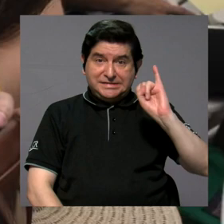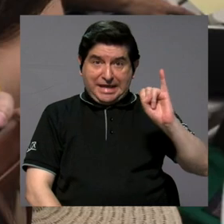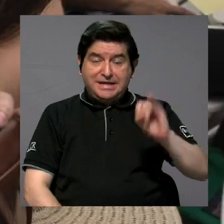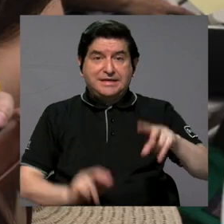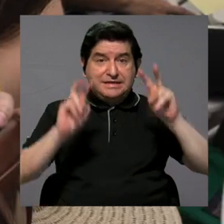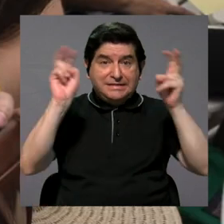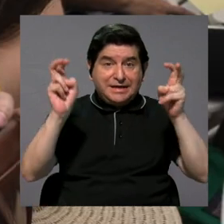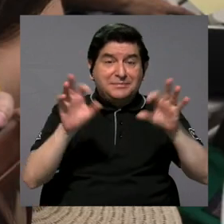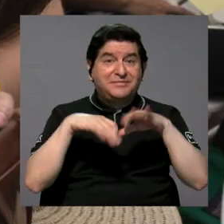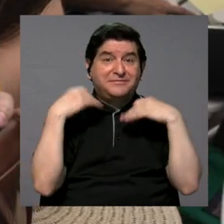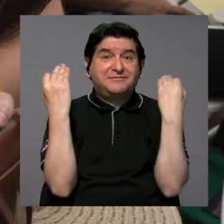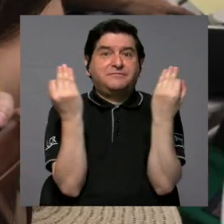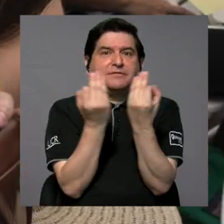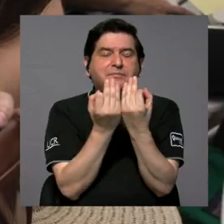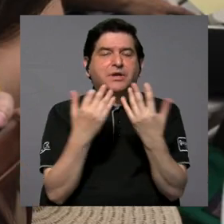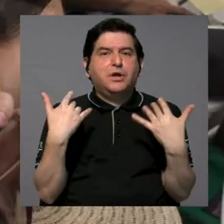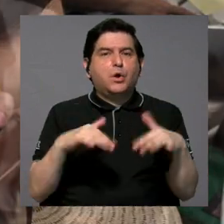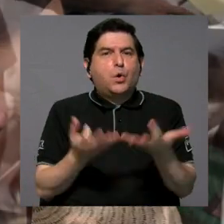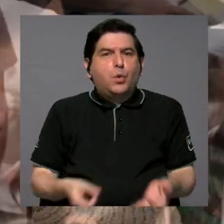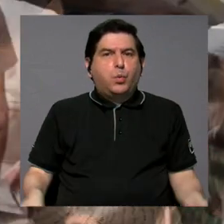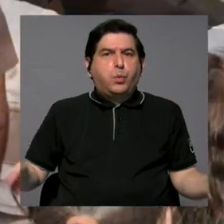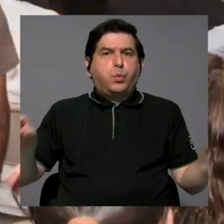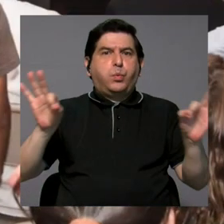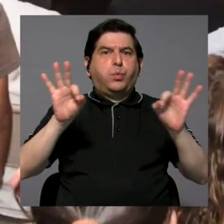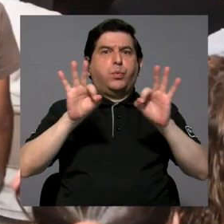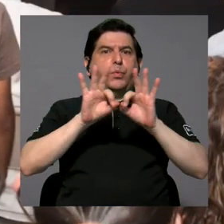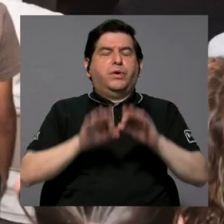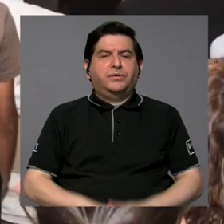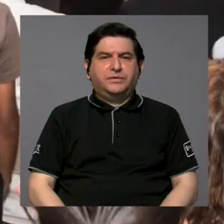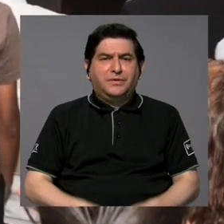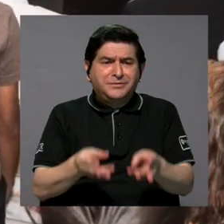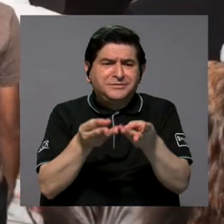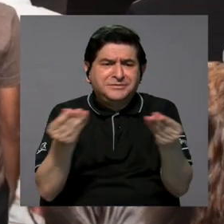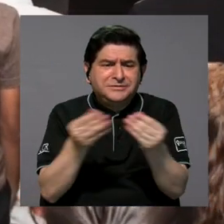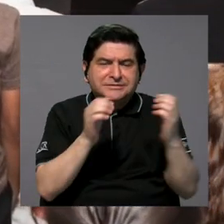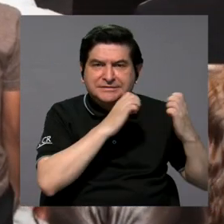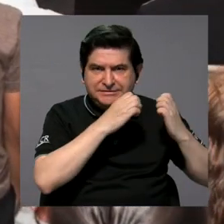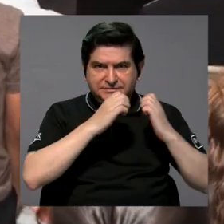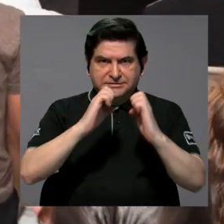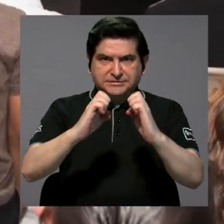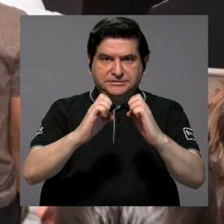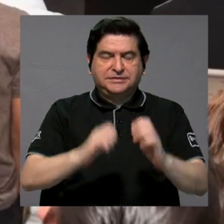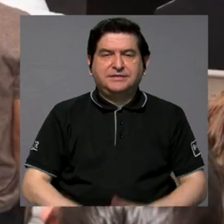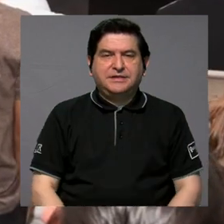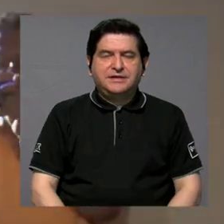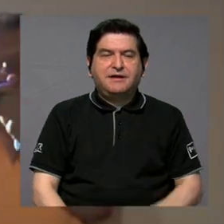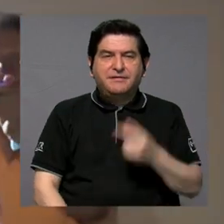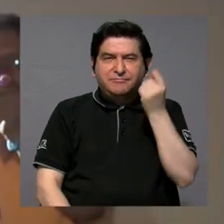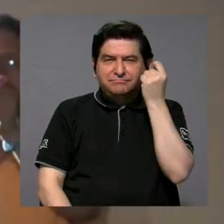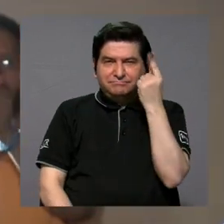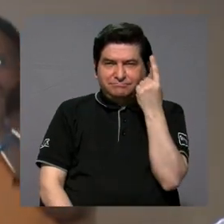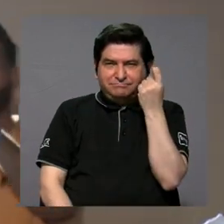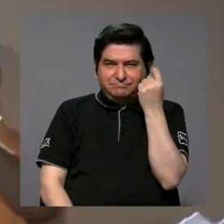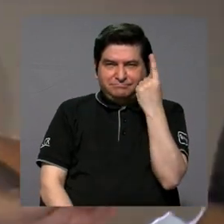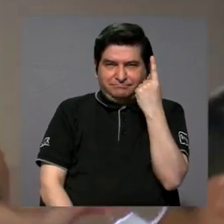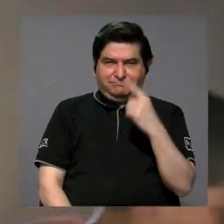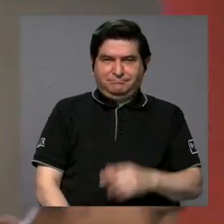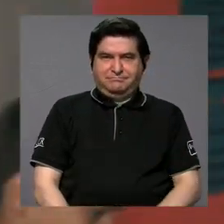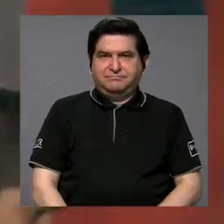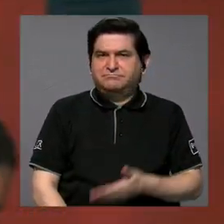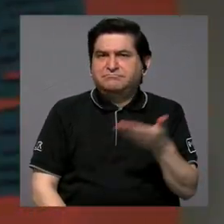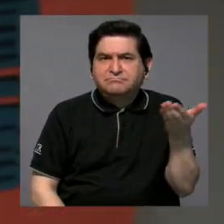este tema de la familia es sumamente importante de poder generar esa estrategia de comprender que